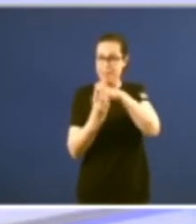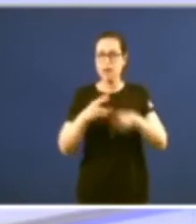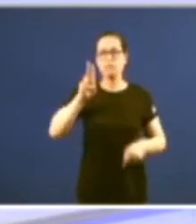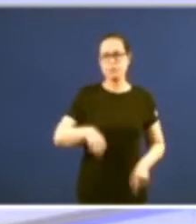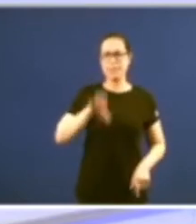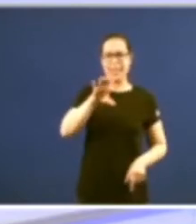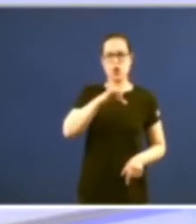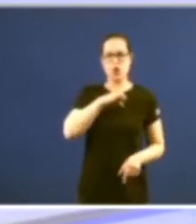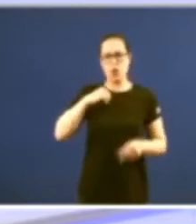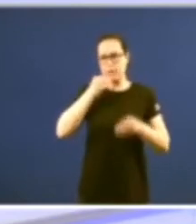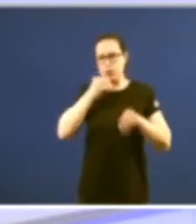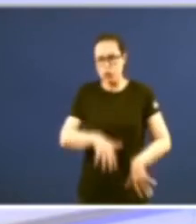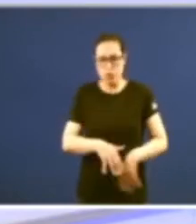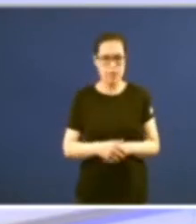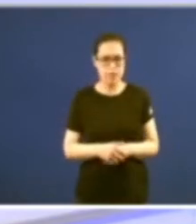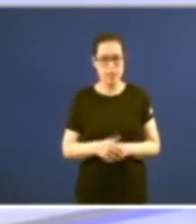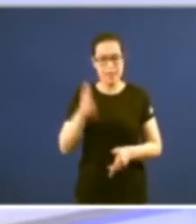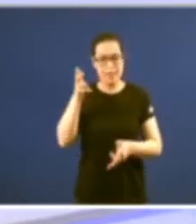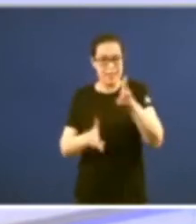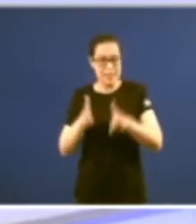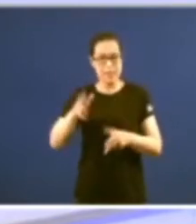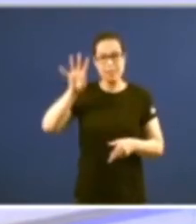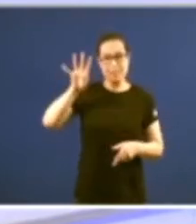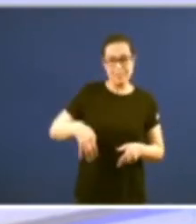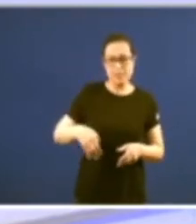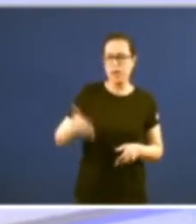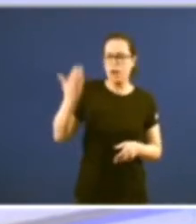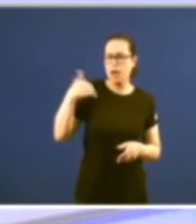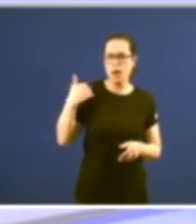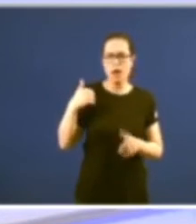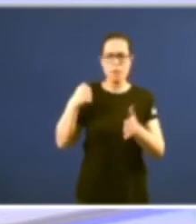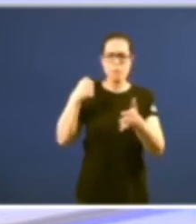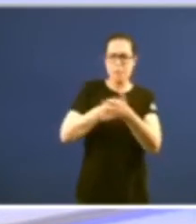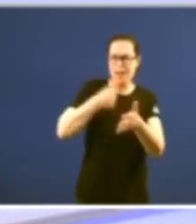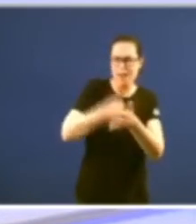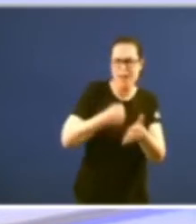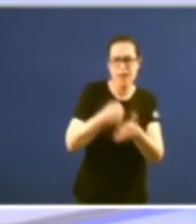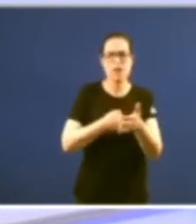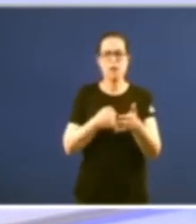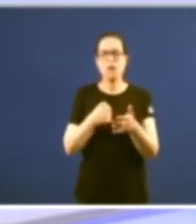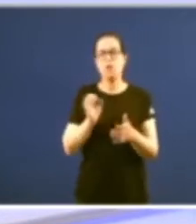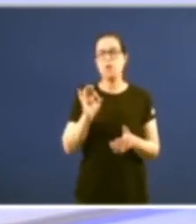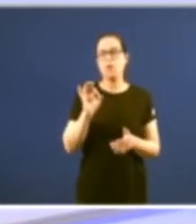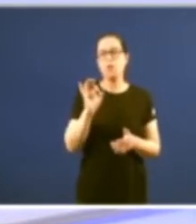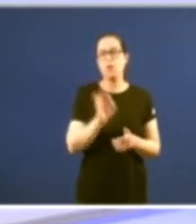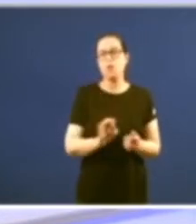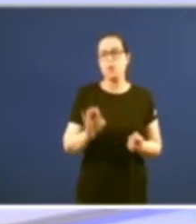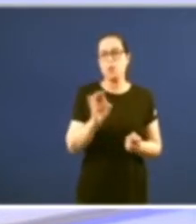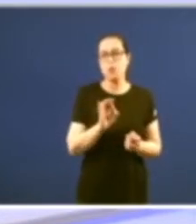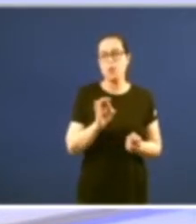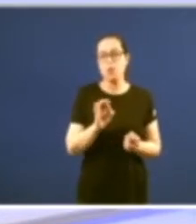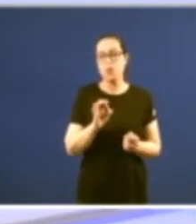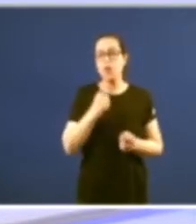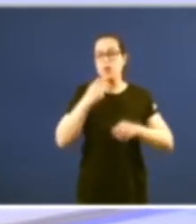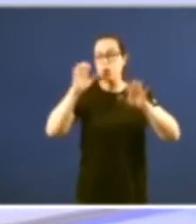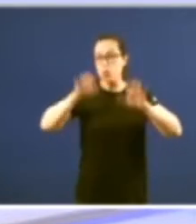pese ao escaso entusiasmo dai 40 anos nin a machacón aladaín promocional an que chova bota